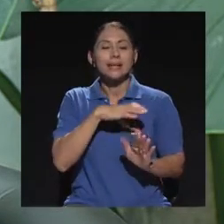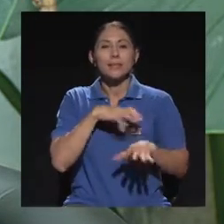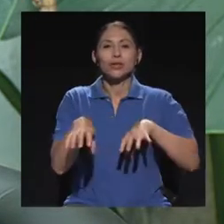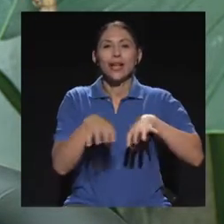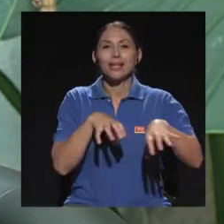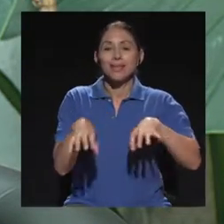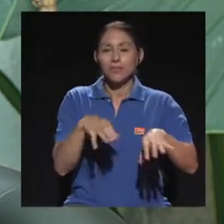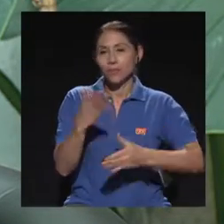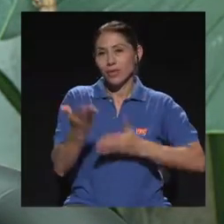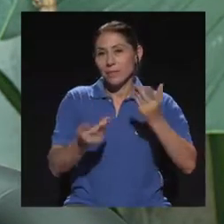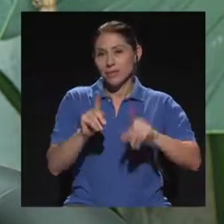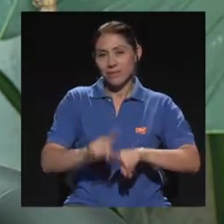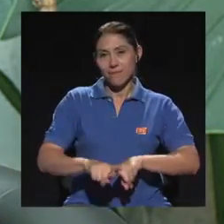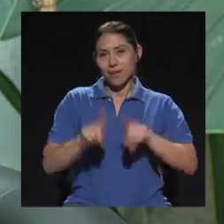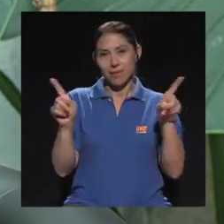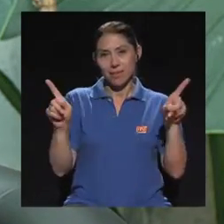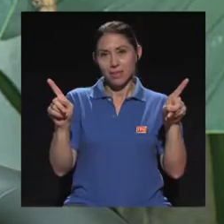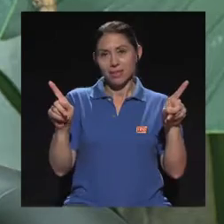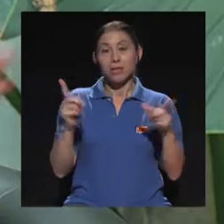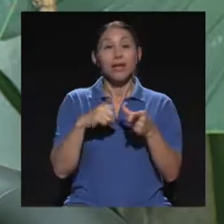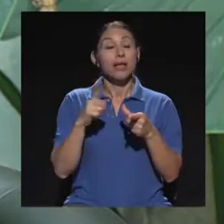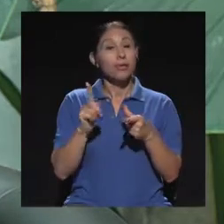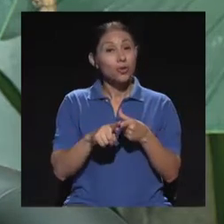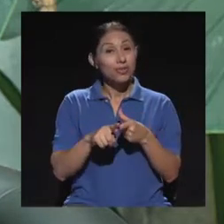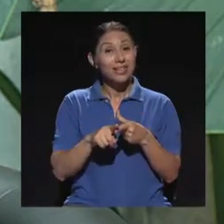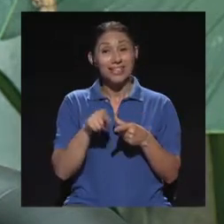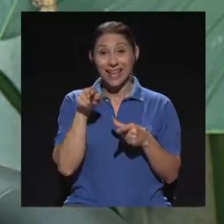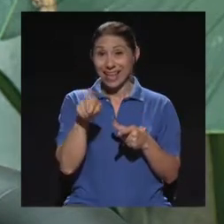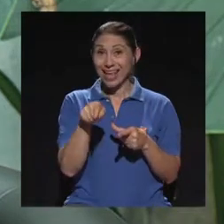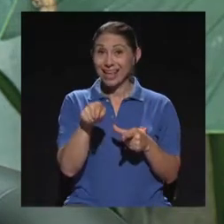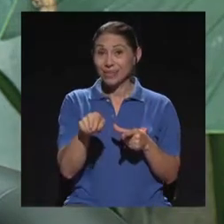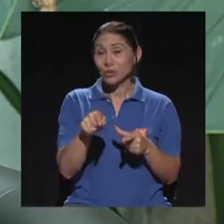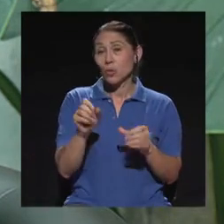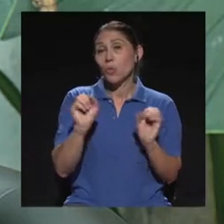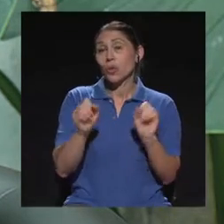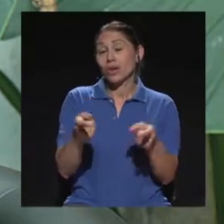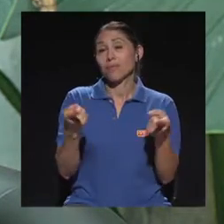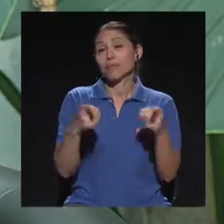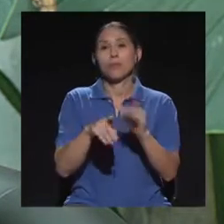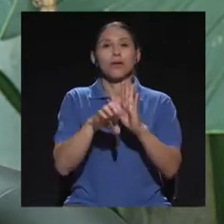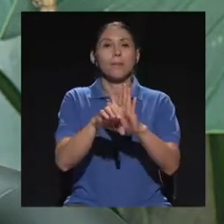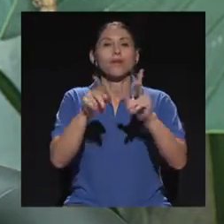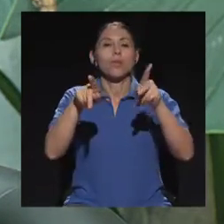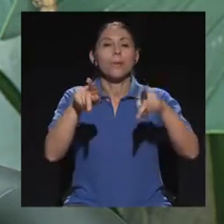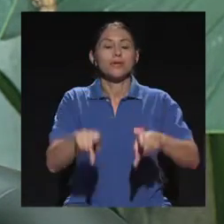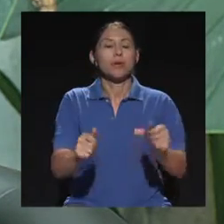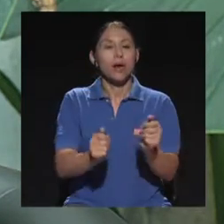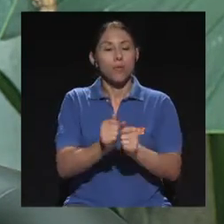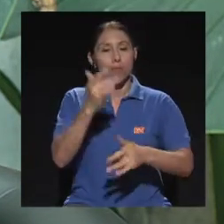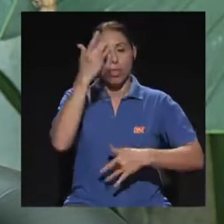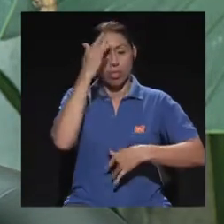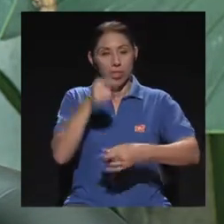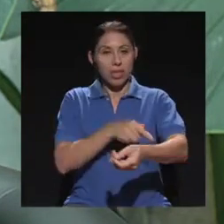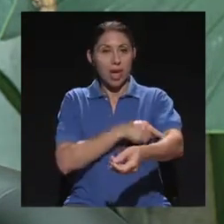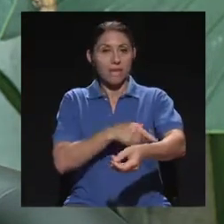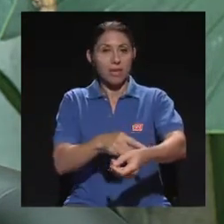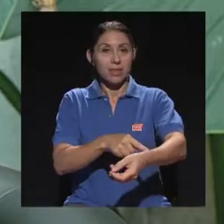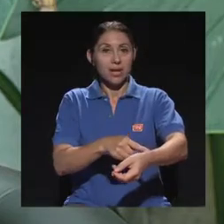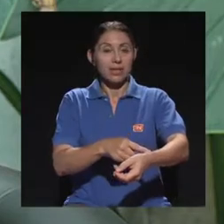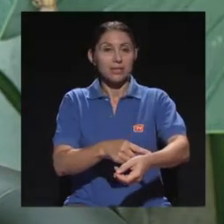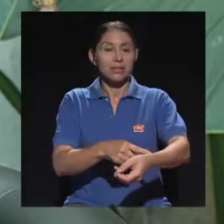principios activos pueden ser diferentes. Entonces, esa interacción puede ser que una persona diabética esté